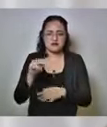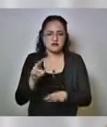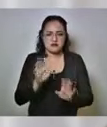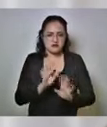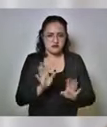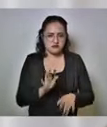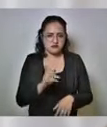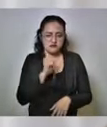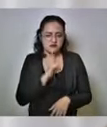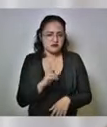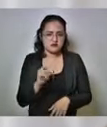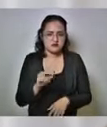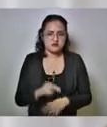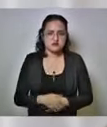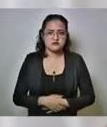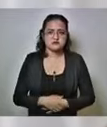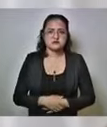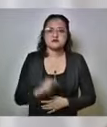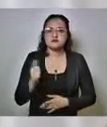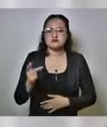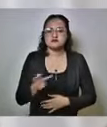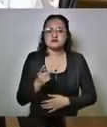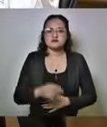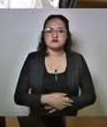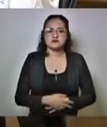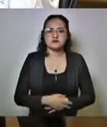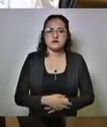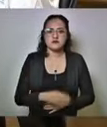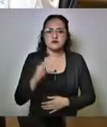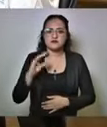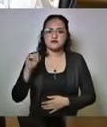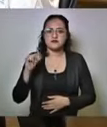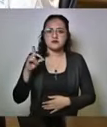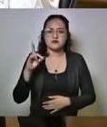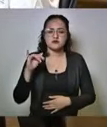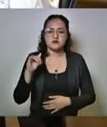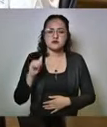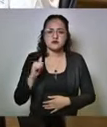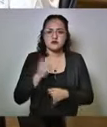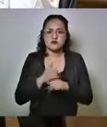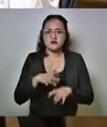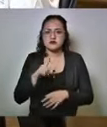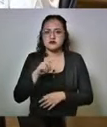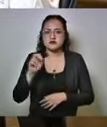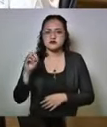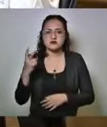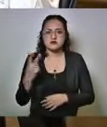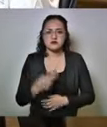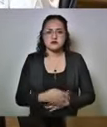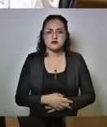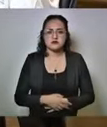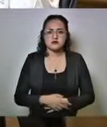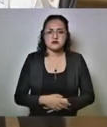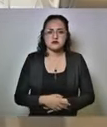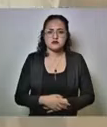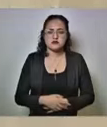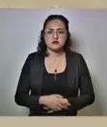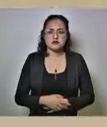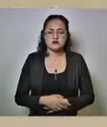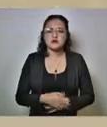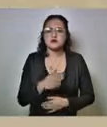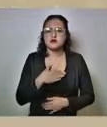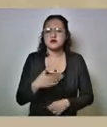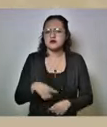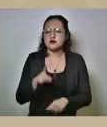hacer eso nosotros otra pregunta Claudia Espinosa Informativo 112 Heraldo de México Buenos